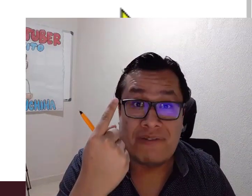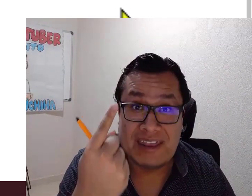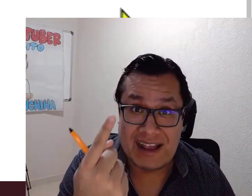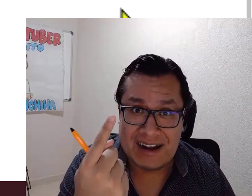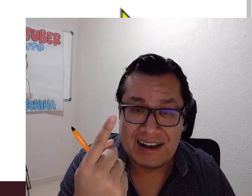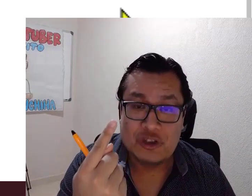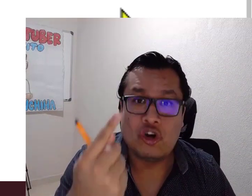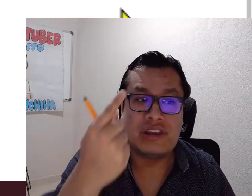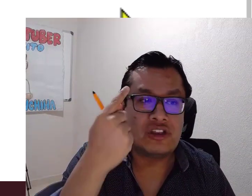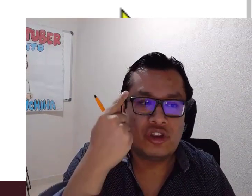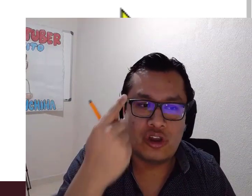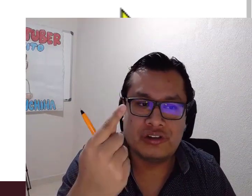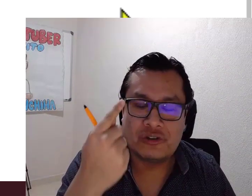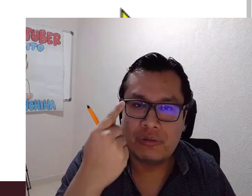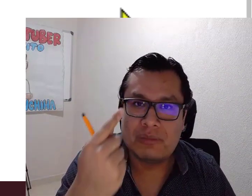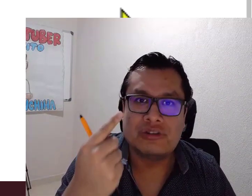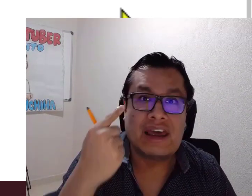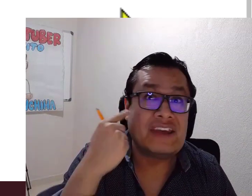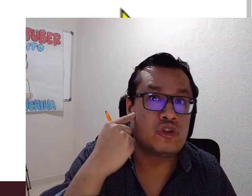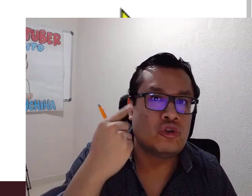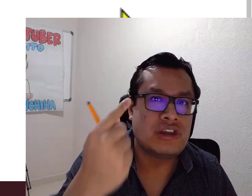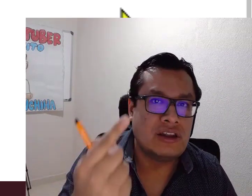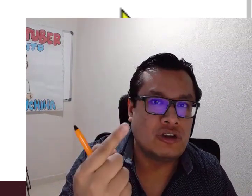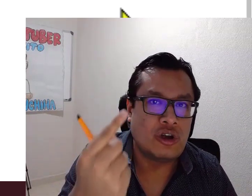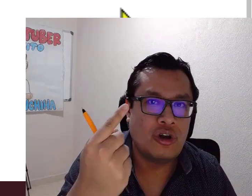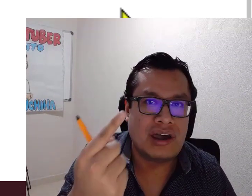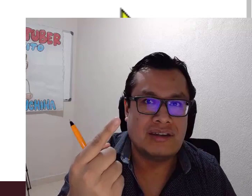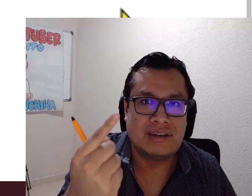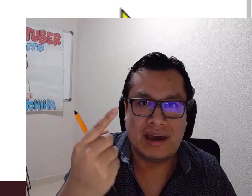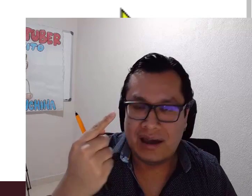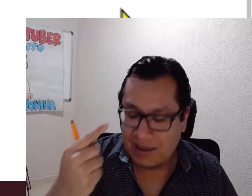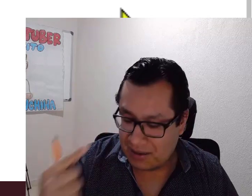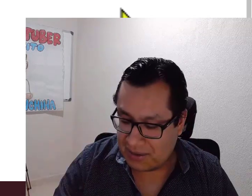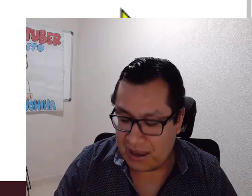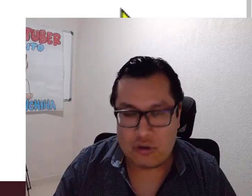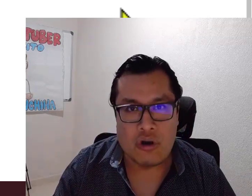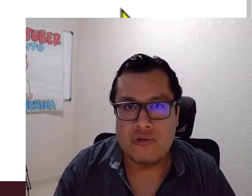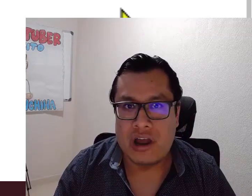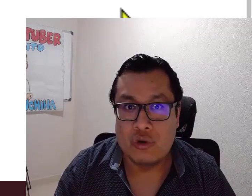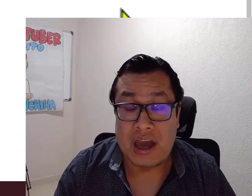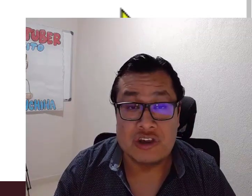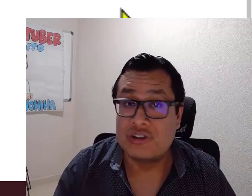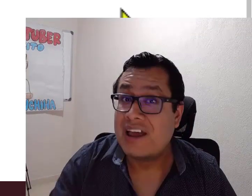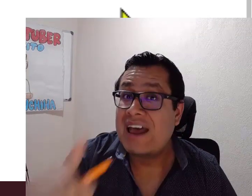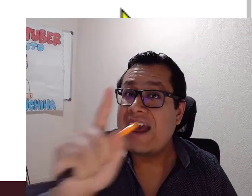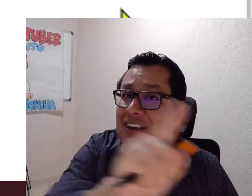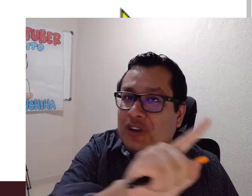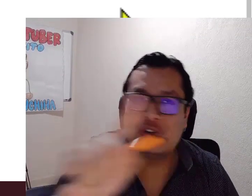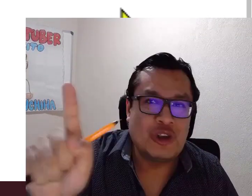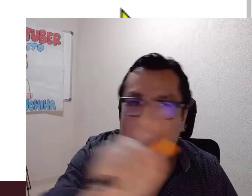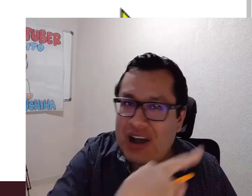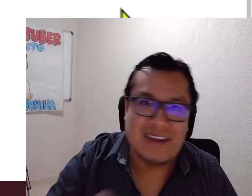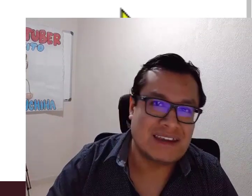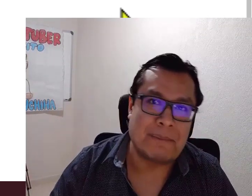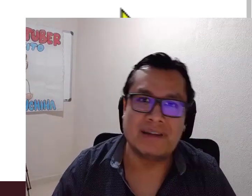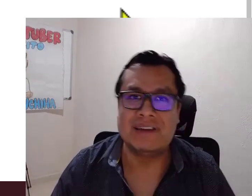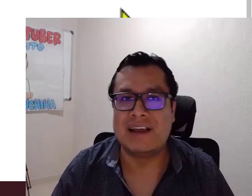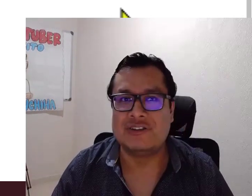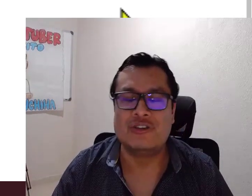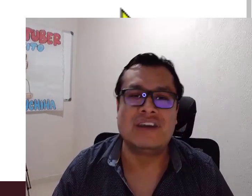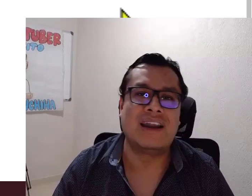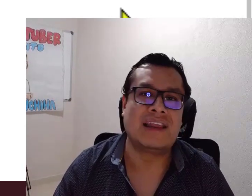webinar donde todos estuvimos escuchando todo lo que decía de Google for Education. Eso no es